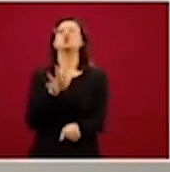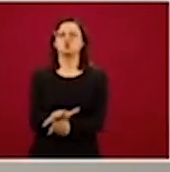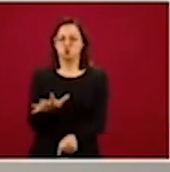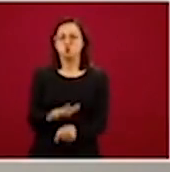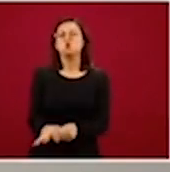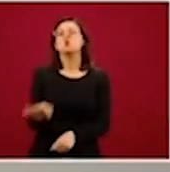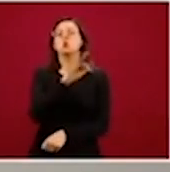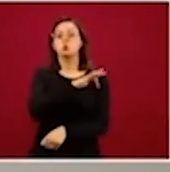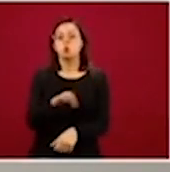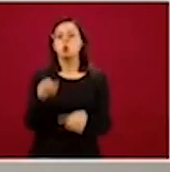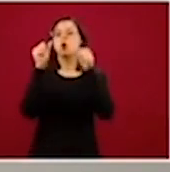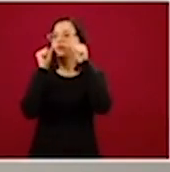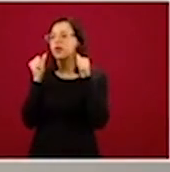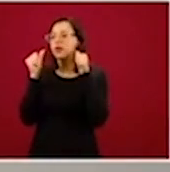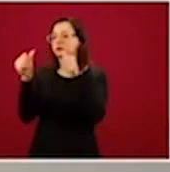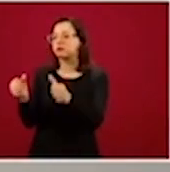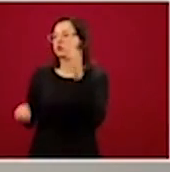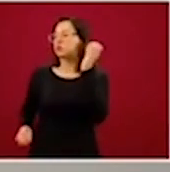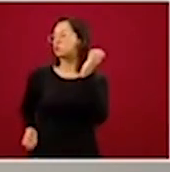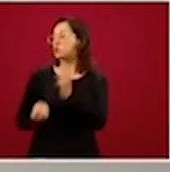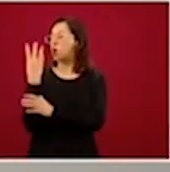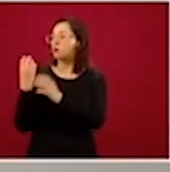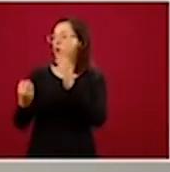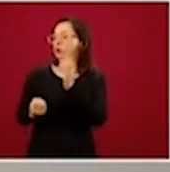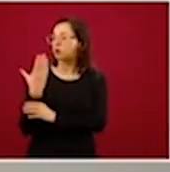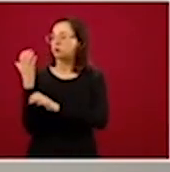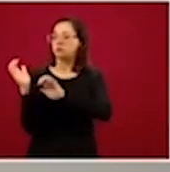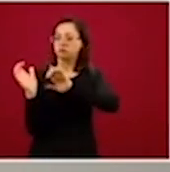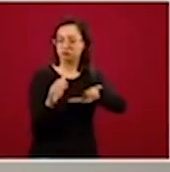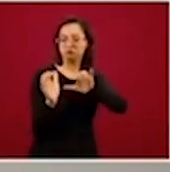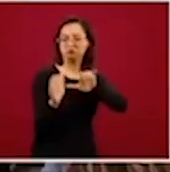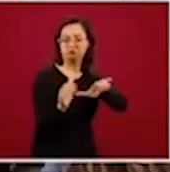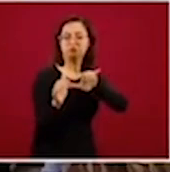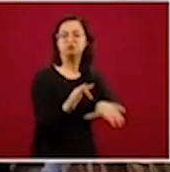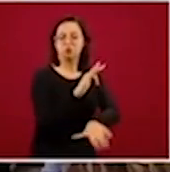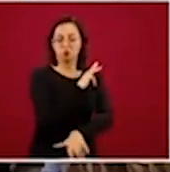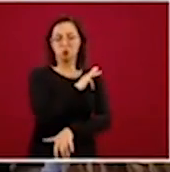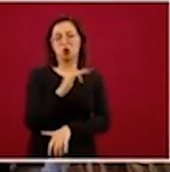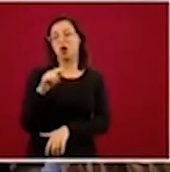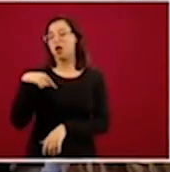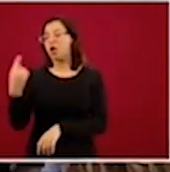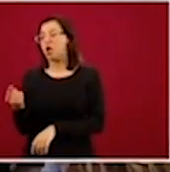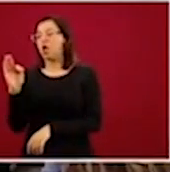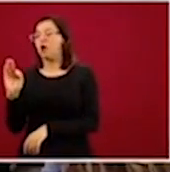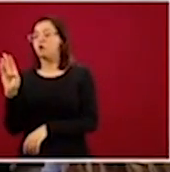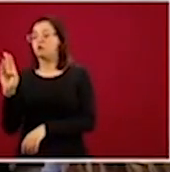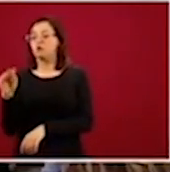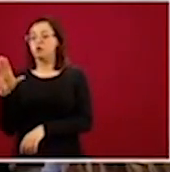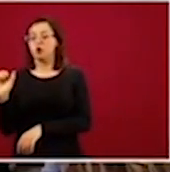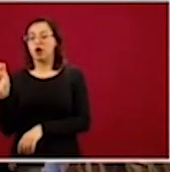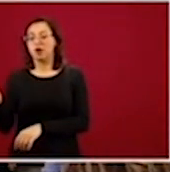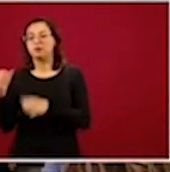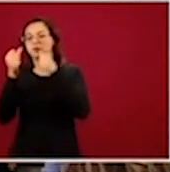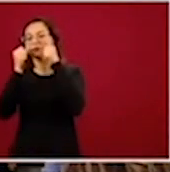para atender nuevos casos. FUCA atendía cerca de mil casos